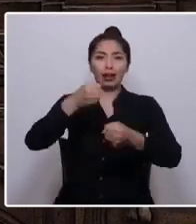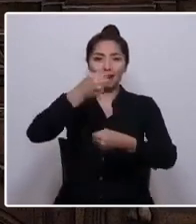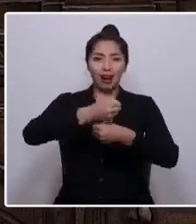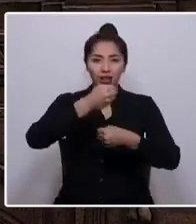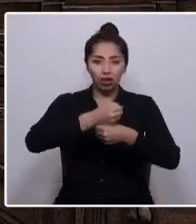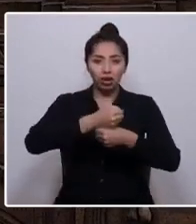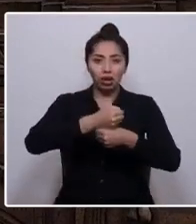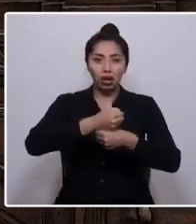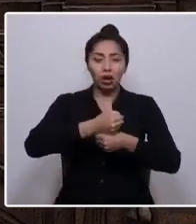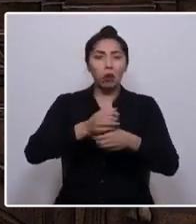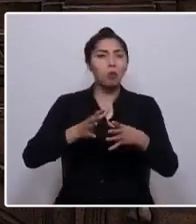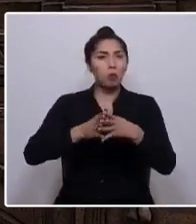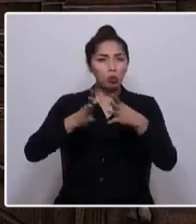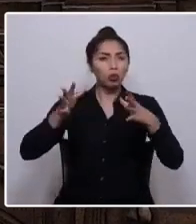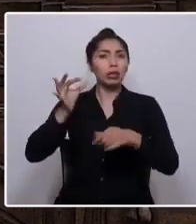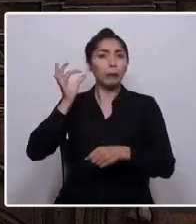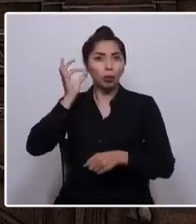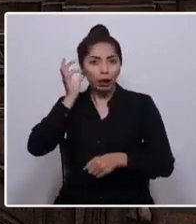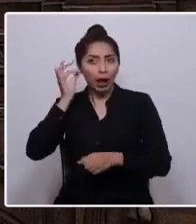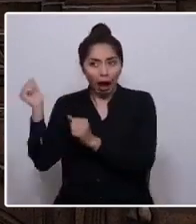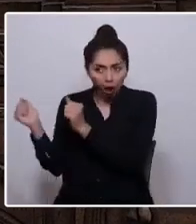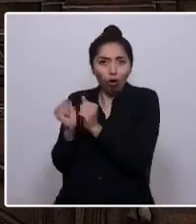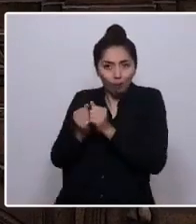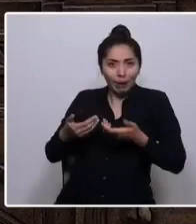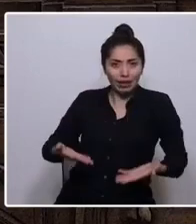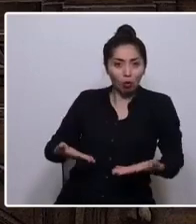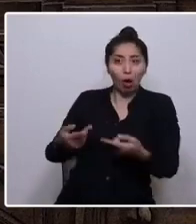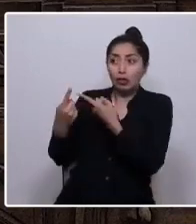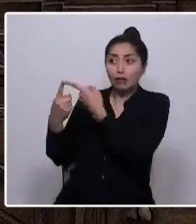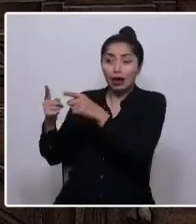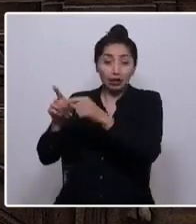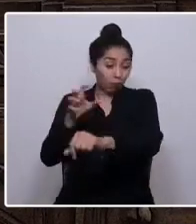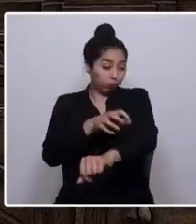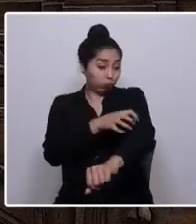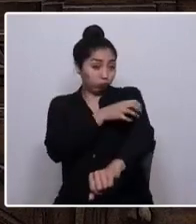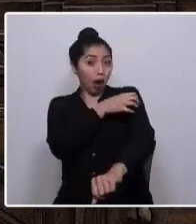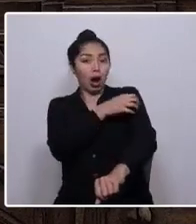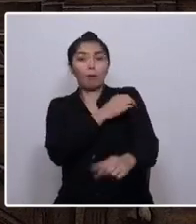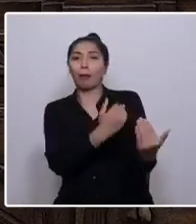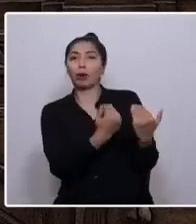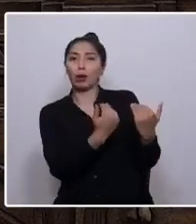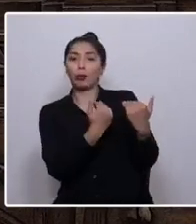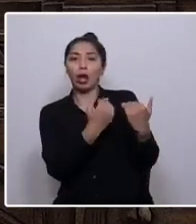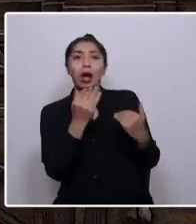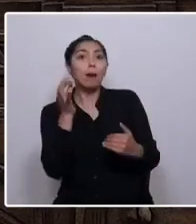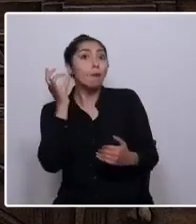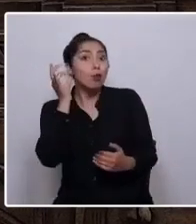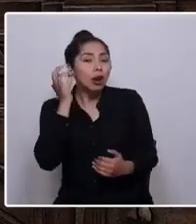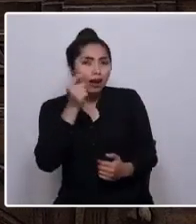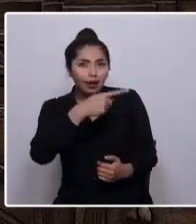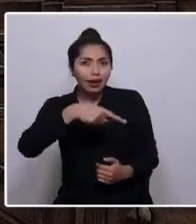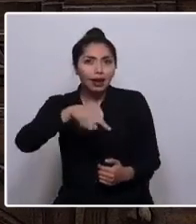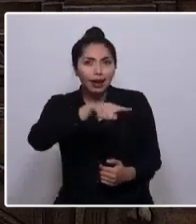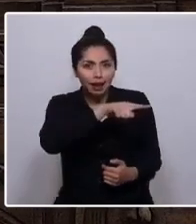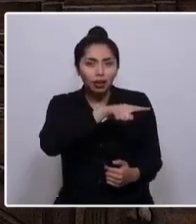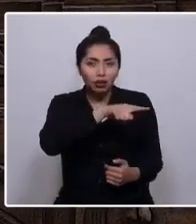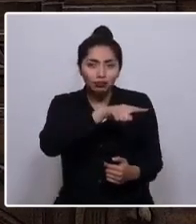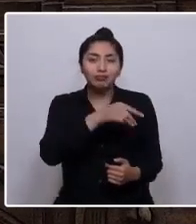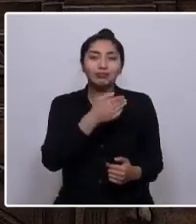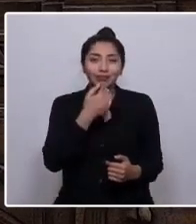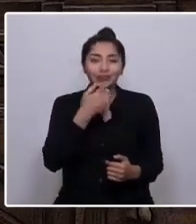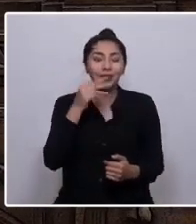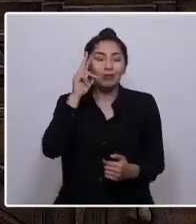Muchas mujeres me acompañan aquí hoy, desde los distintos territorios. Mujeres que nunca dejamos aquel camino marcado,